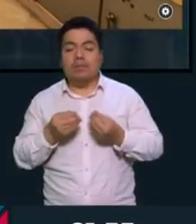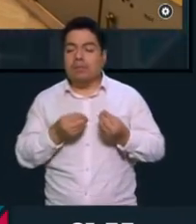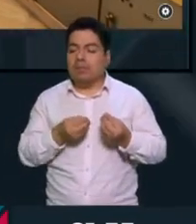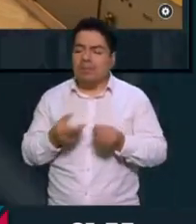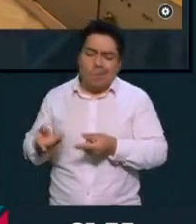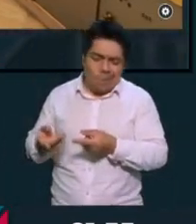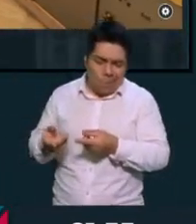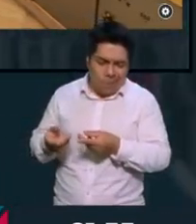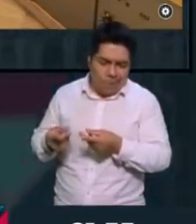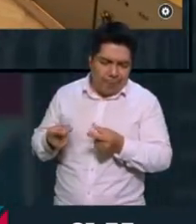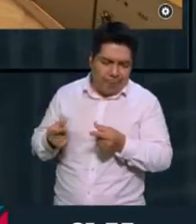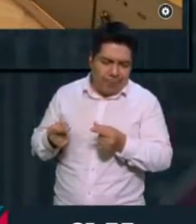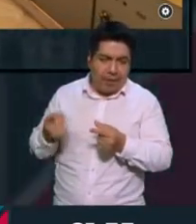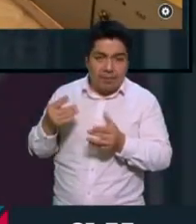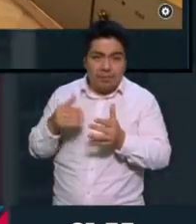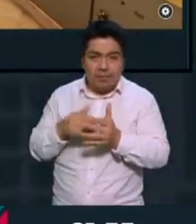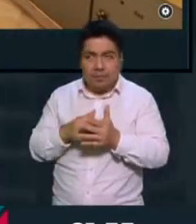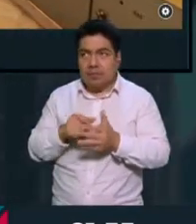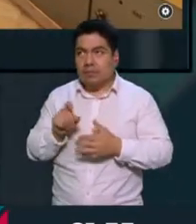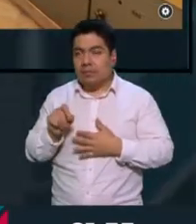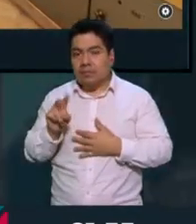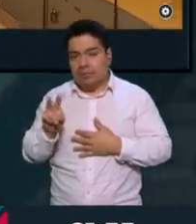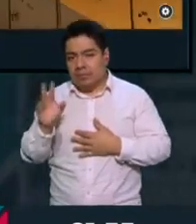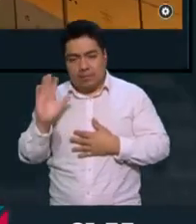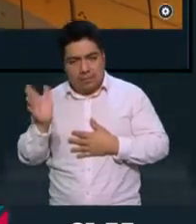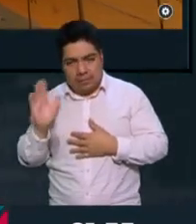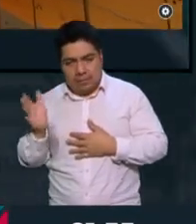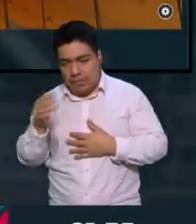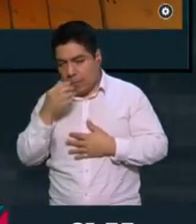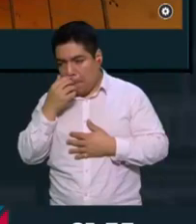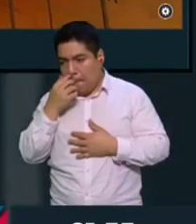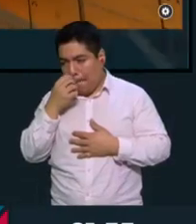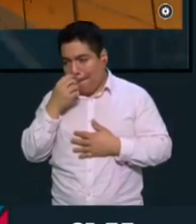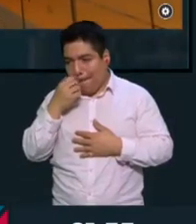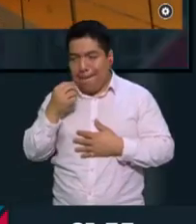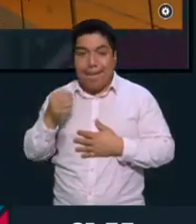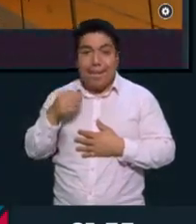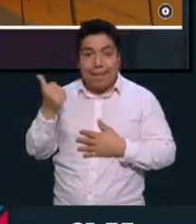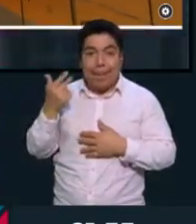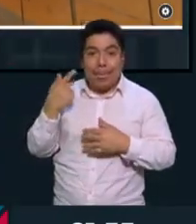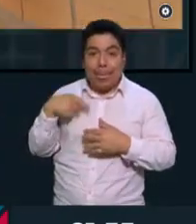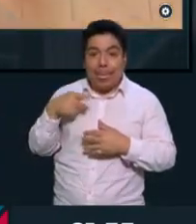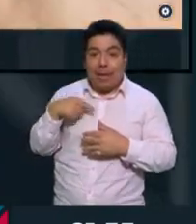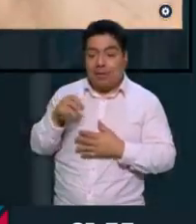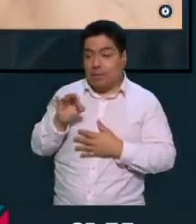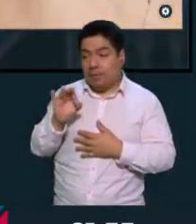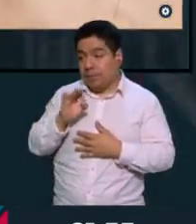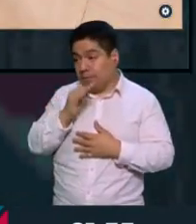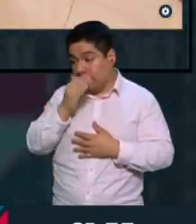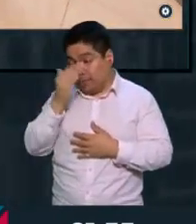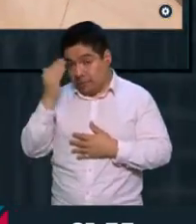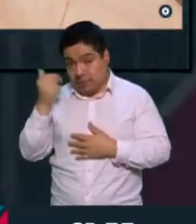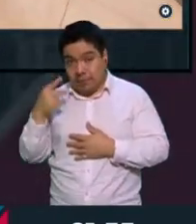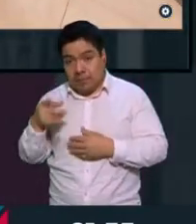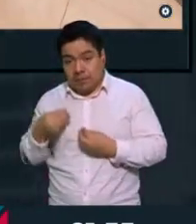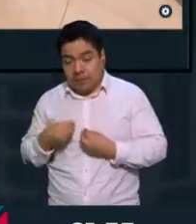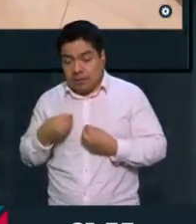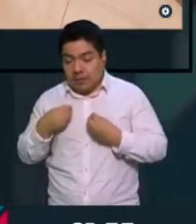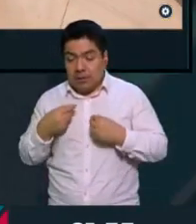dejó para sacar en 2022, ya lo habrá sacado, otra de las personas que a lo mejor no sabía qué iba a pasar con su vida,